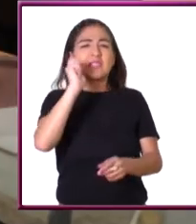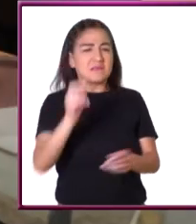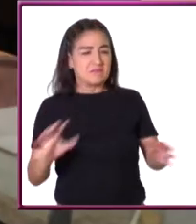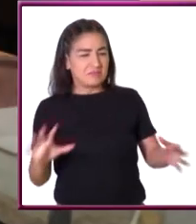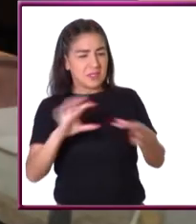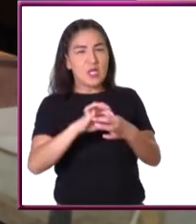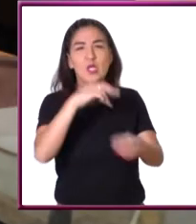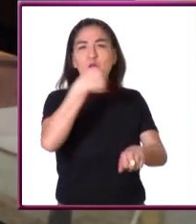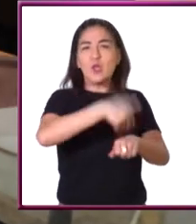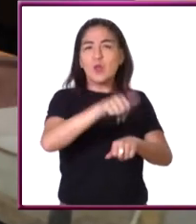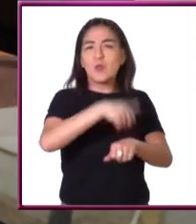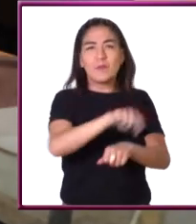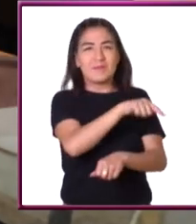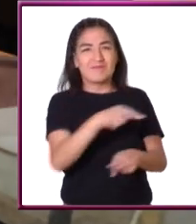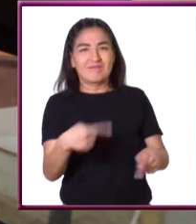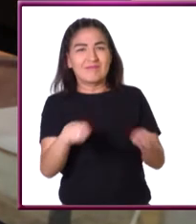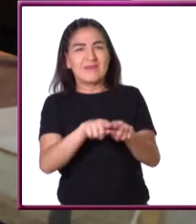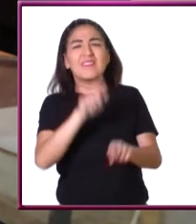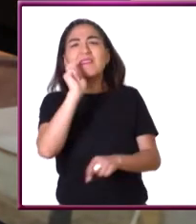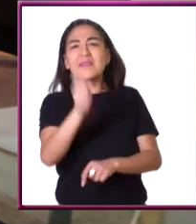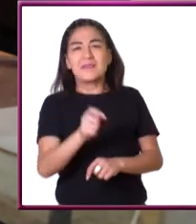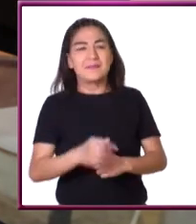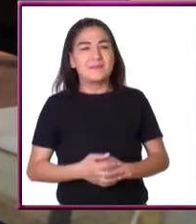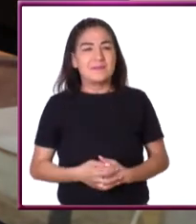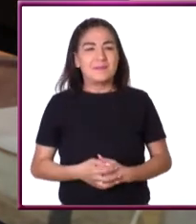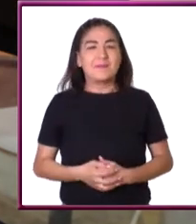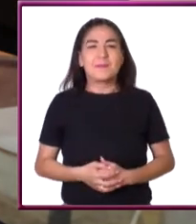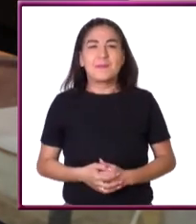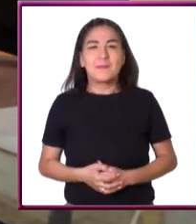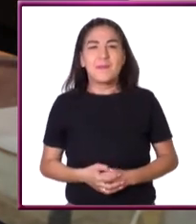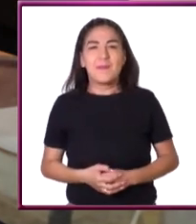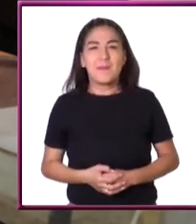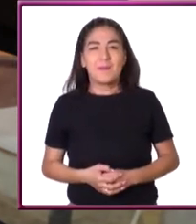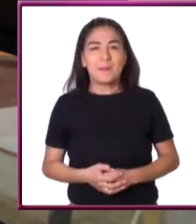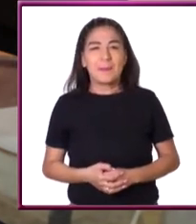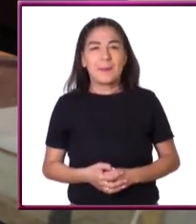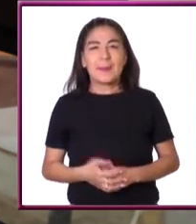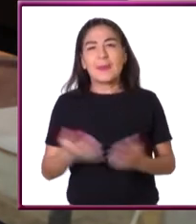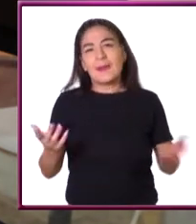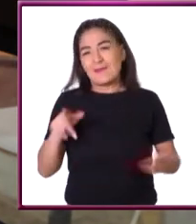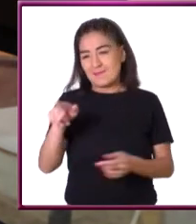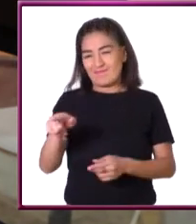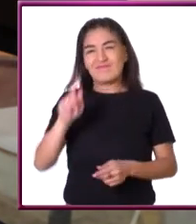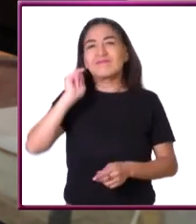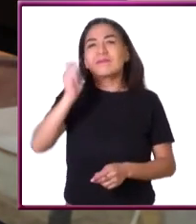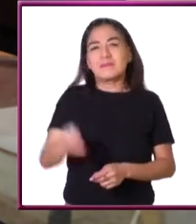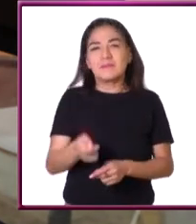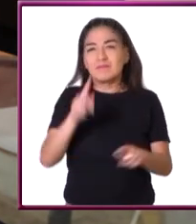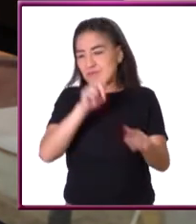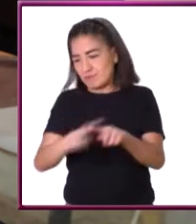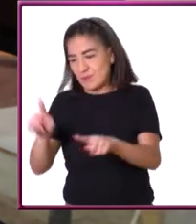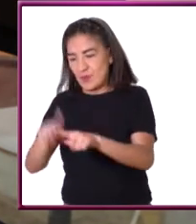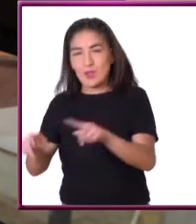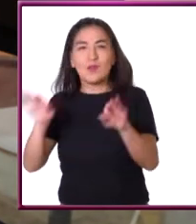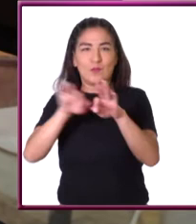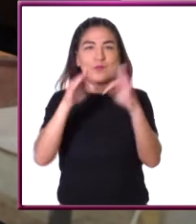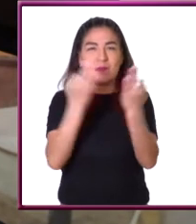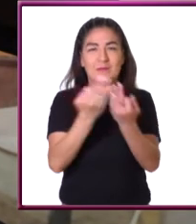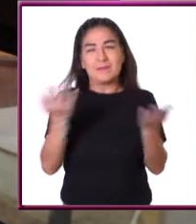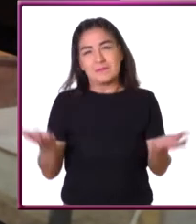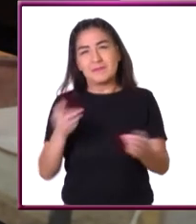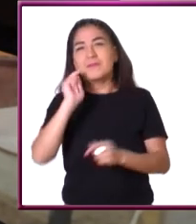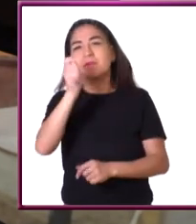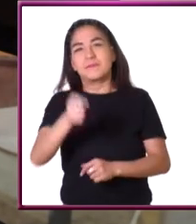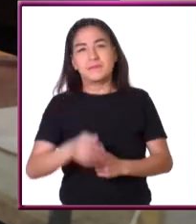Lo que sucede con las cigarras periódicas es que pueden ser también de diferentes tipos,